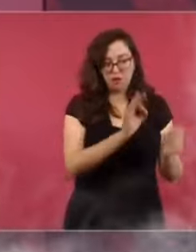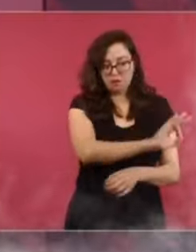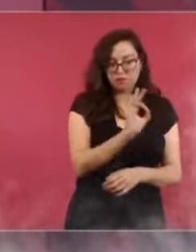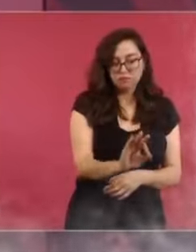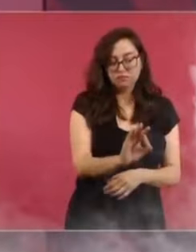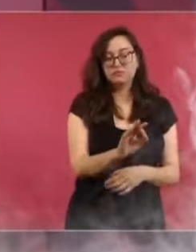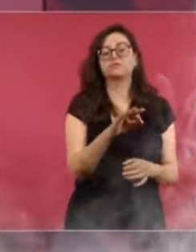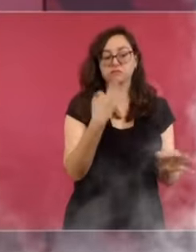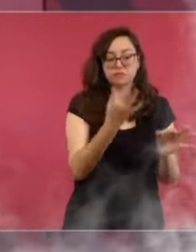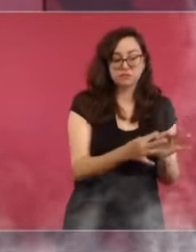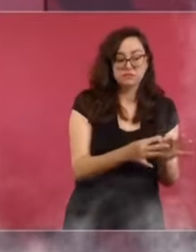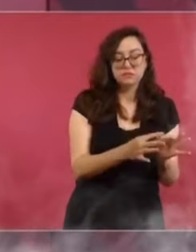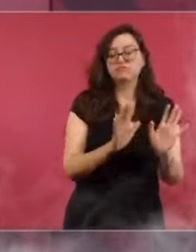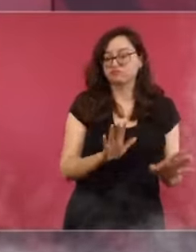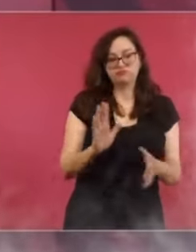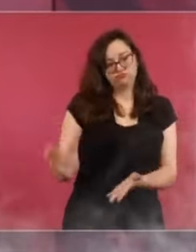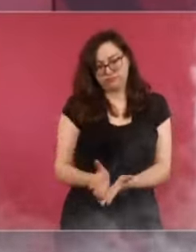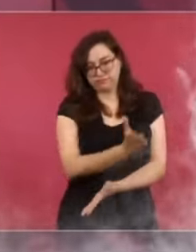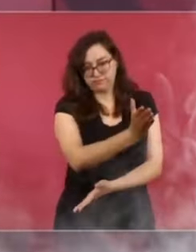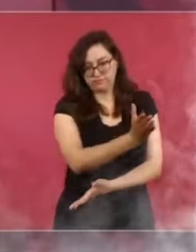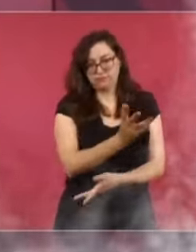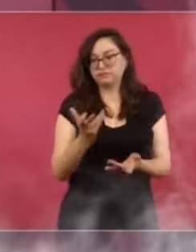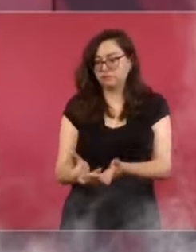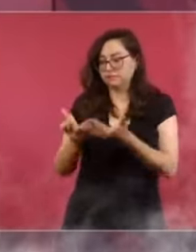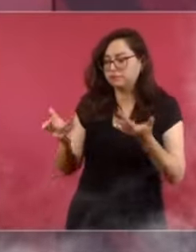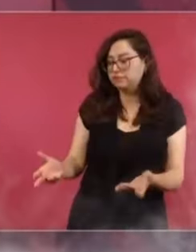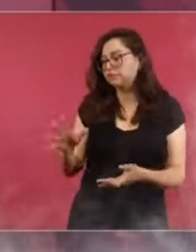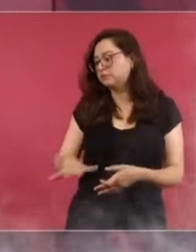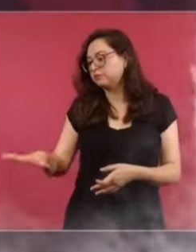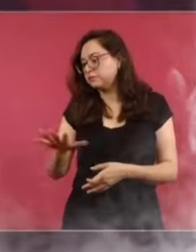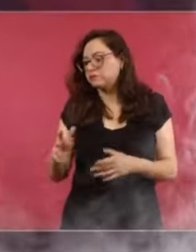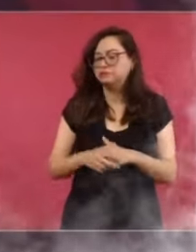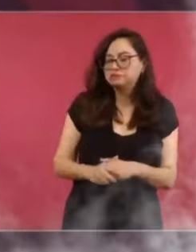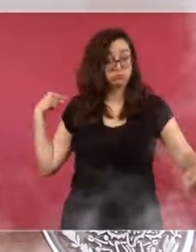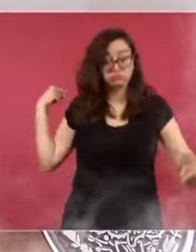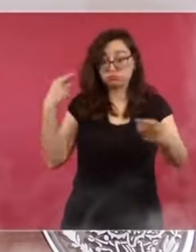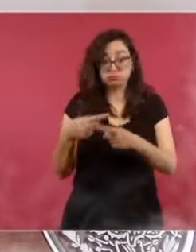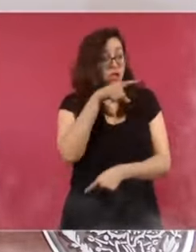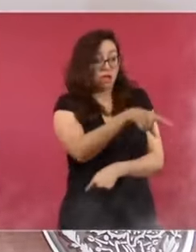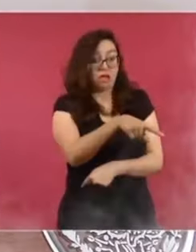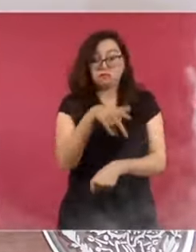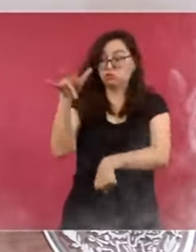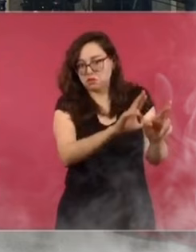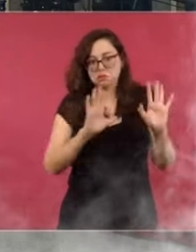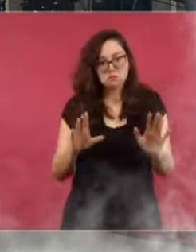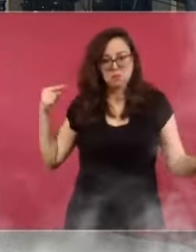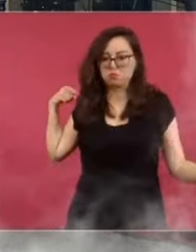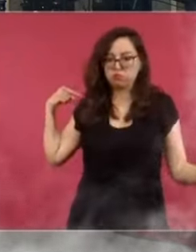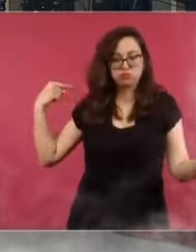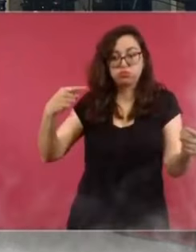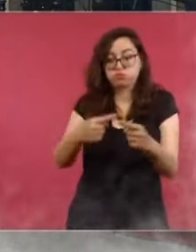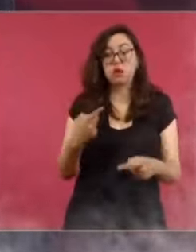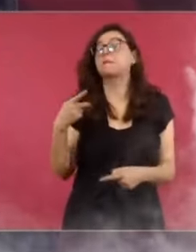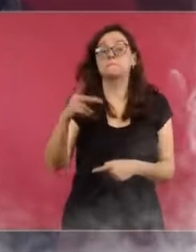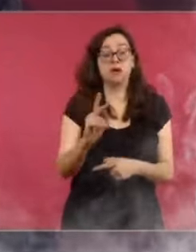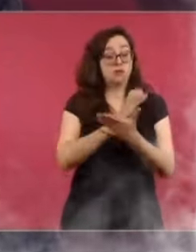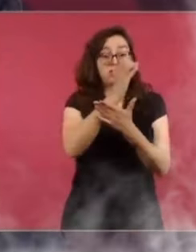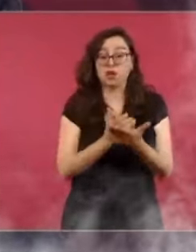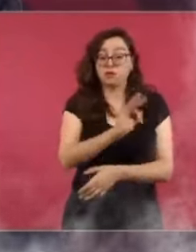No había posibilidad de continuar con el mismo contrato, se respetó el contrato. Sin embargo, cuando estábamos en eso,